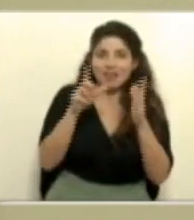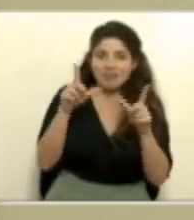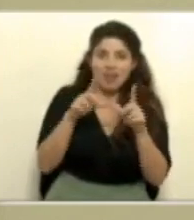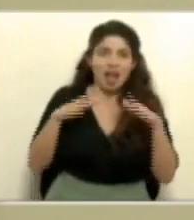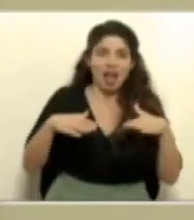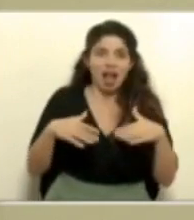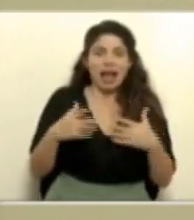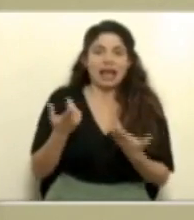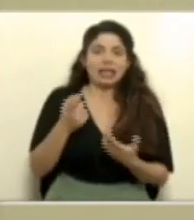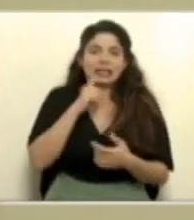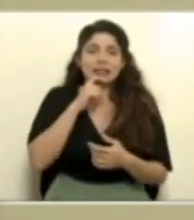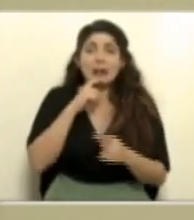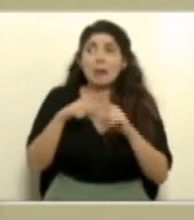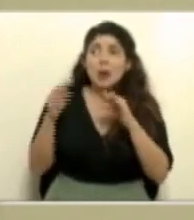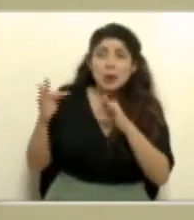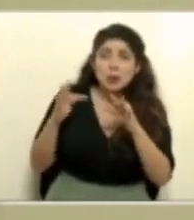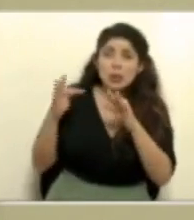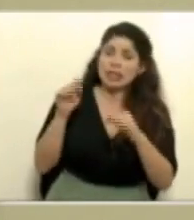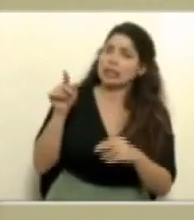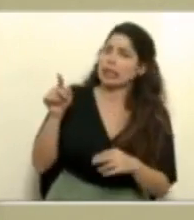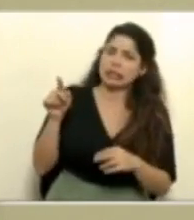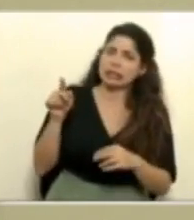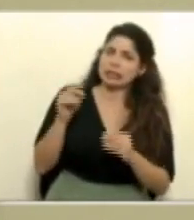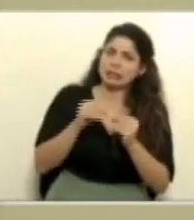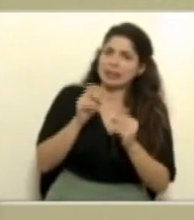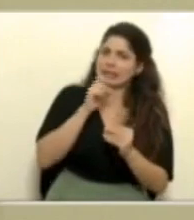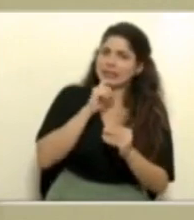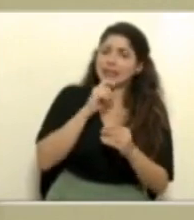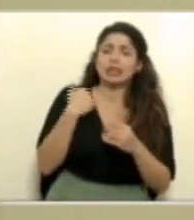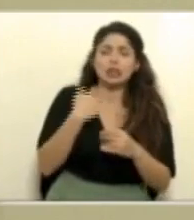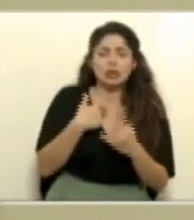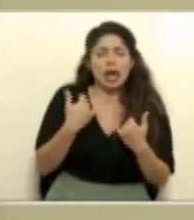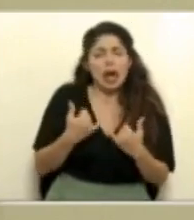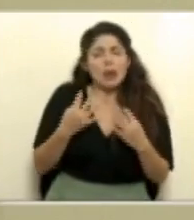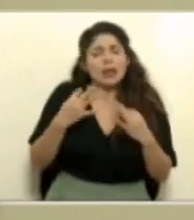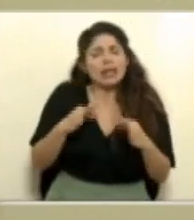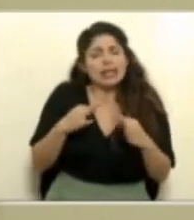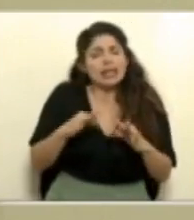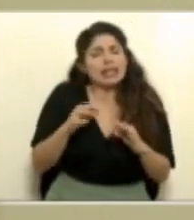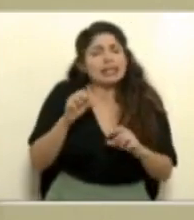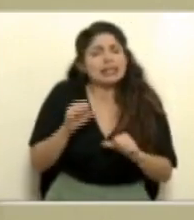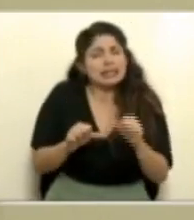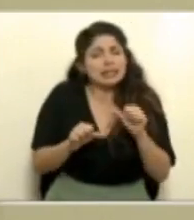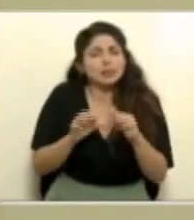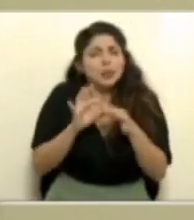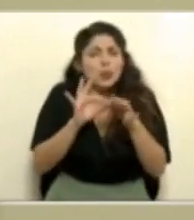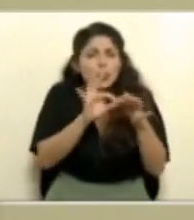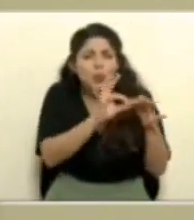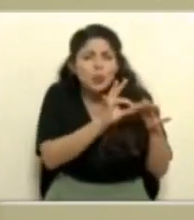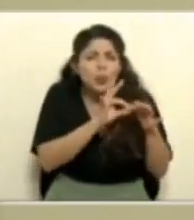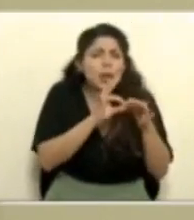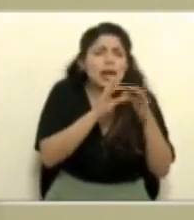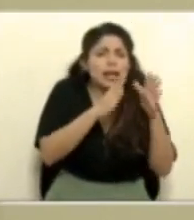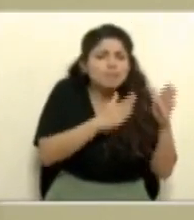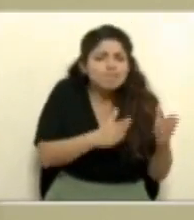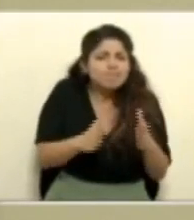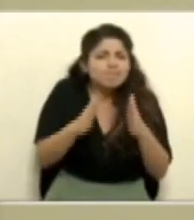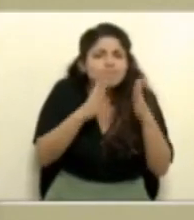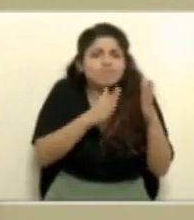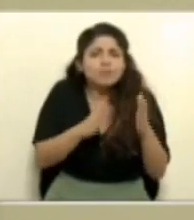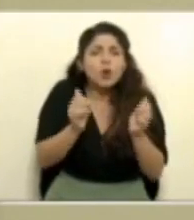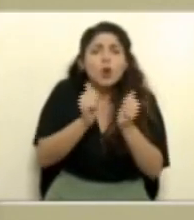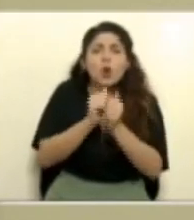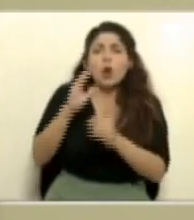ya, por ejemplo, cubrir turistas sí es más difícil, pero estamos tratando de hacer esfuerzos, coordinando también eventualmente con